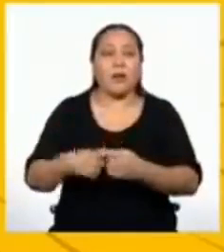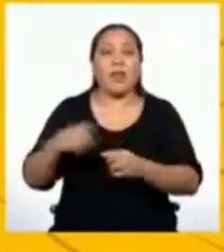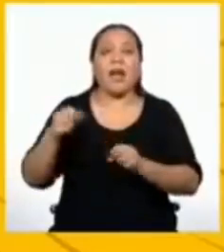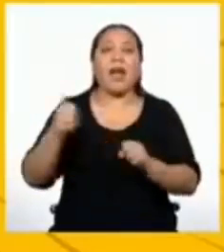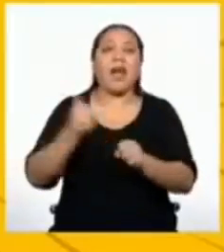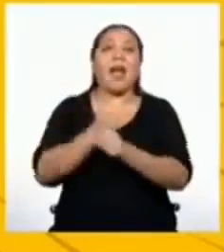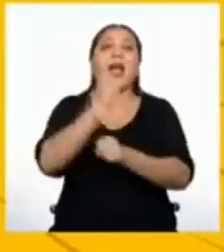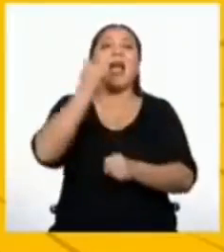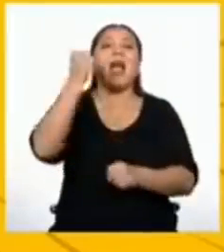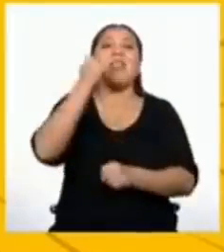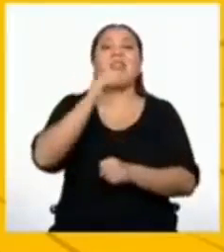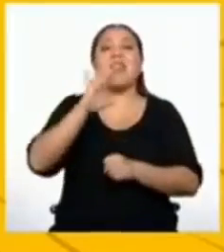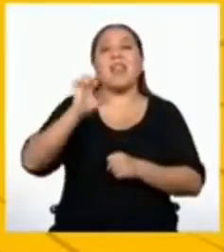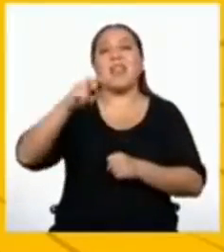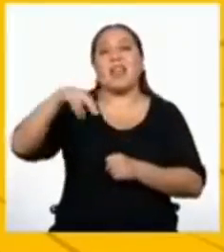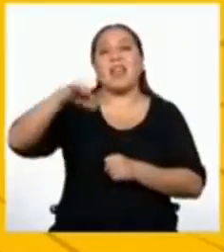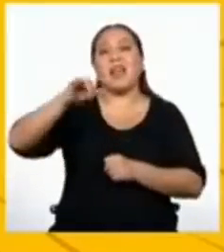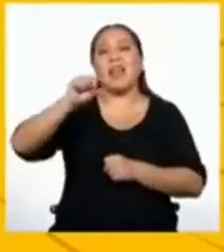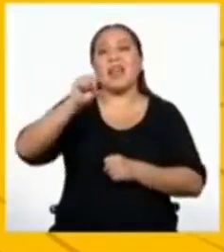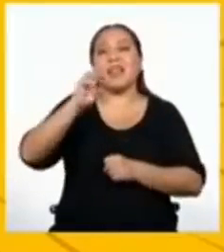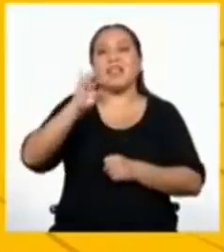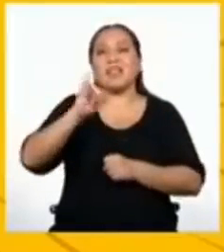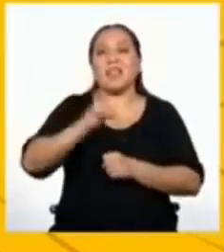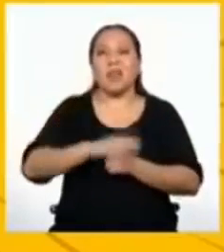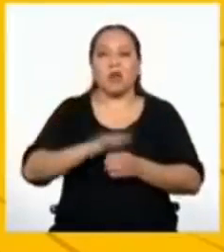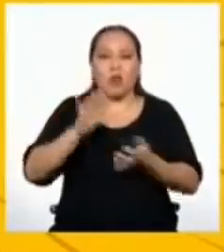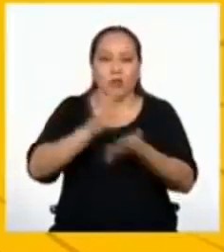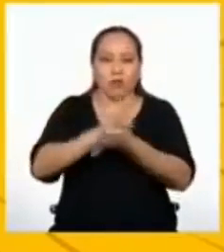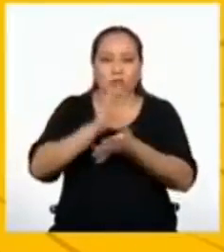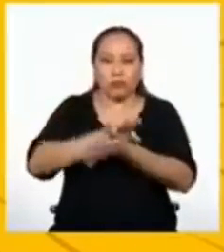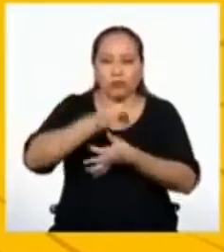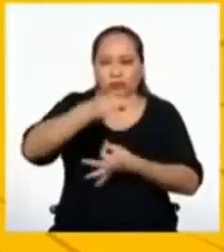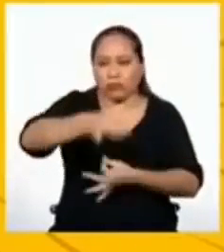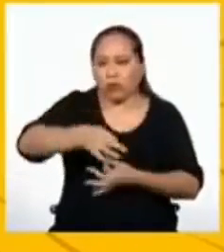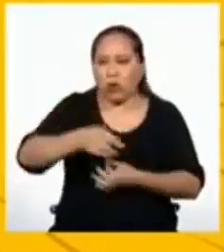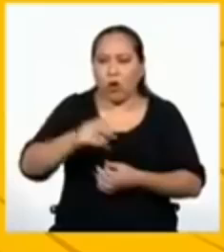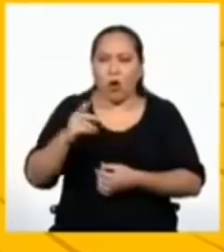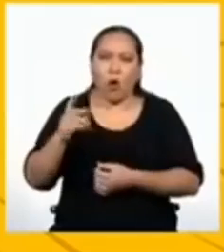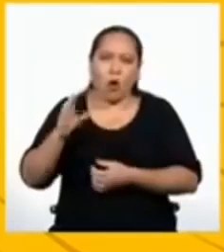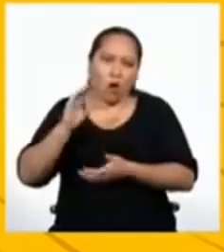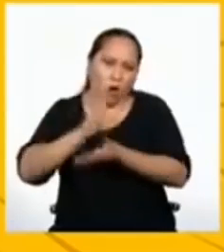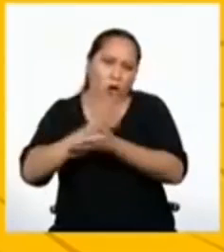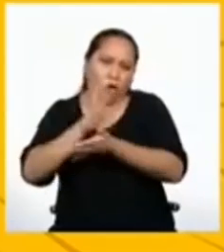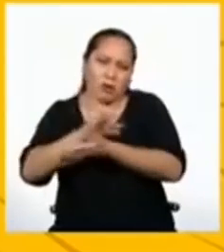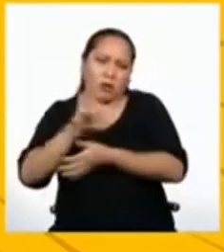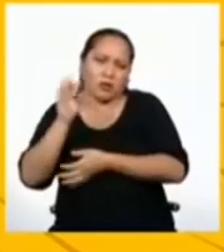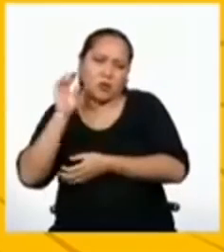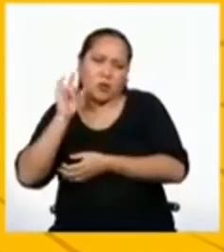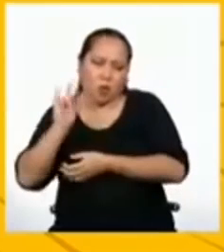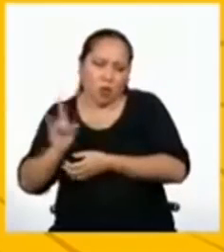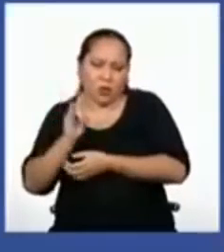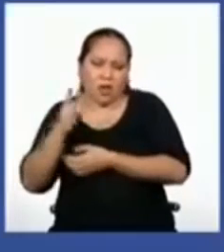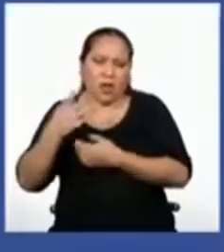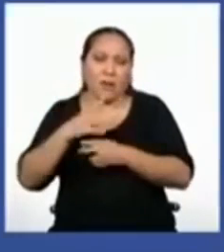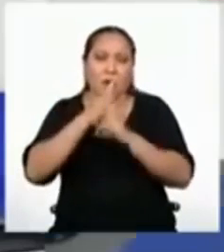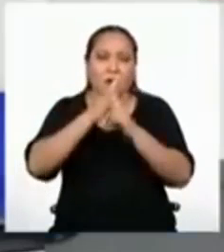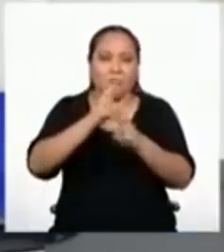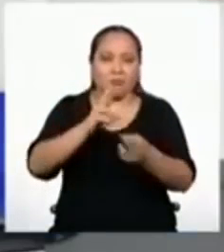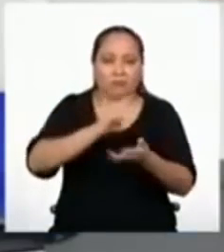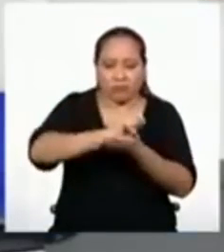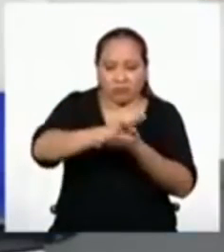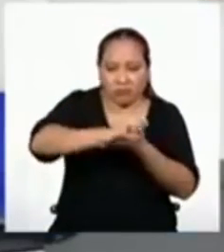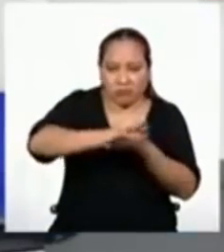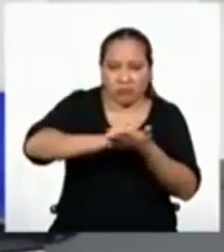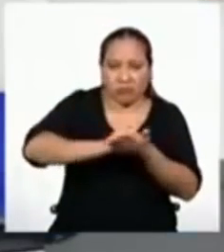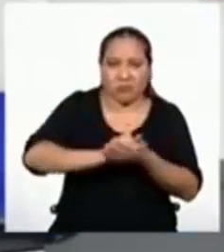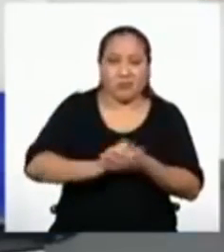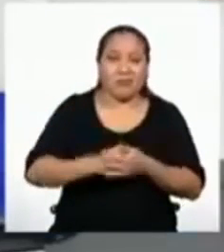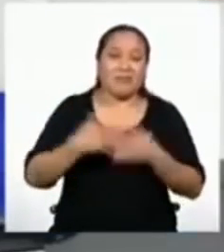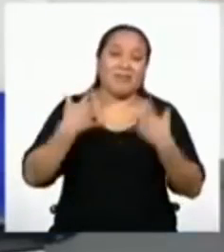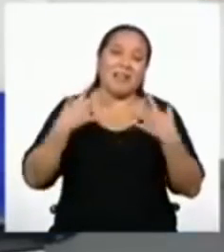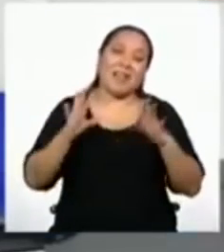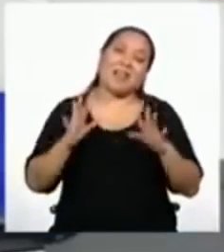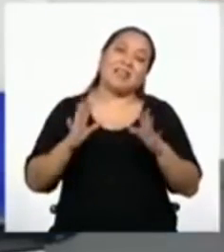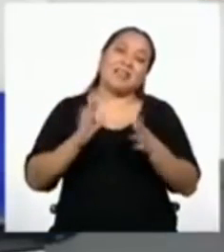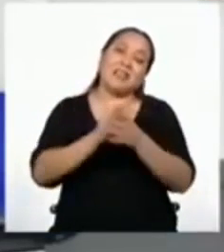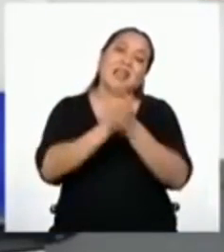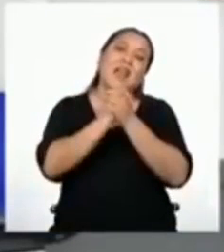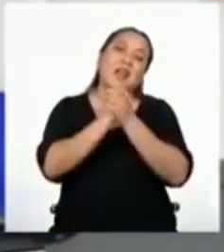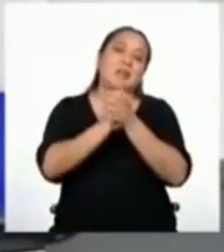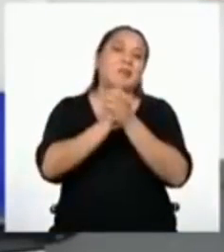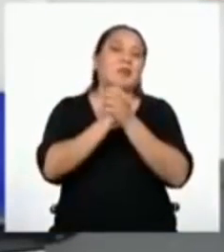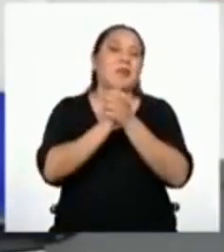ganador en el juego encasillados. Usa hojas sueltas o recicladas para escribir tus respuestas. Bueno,